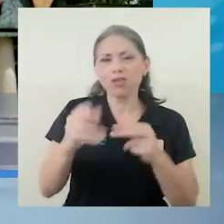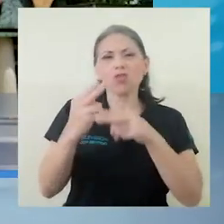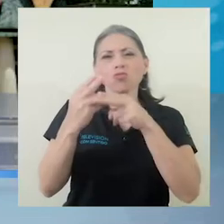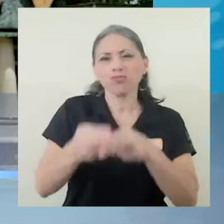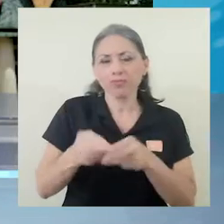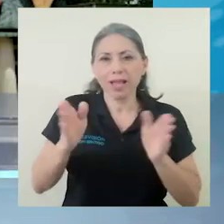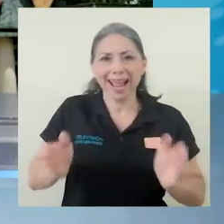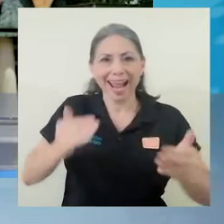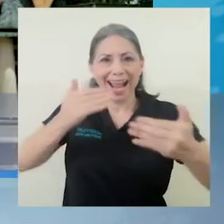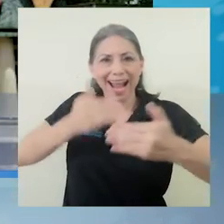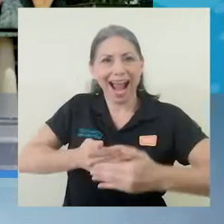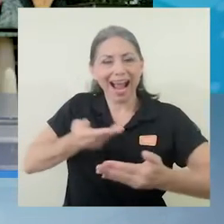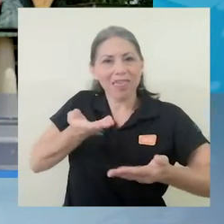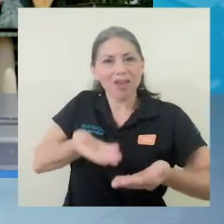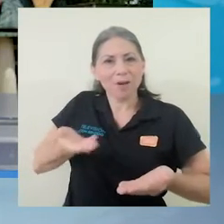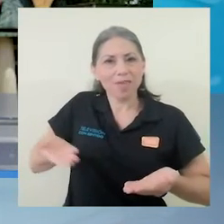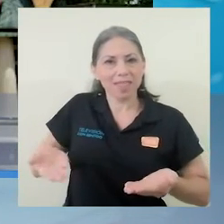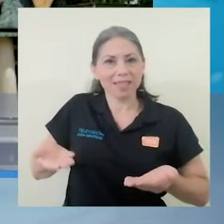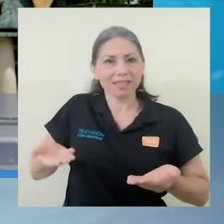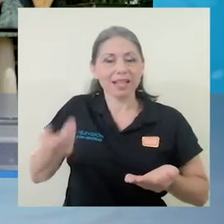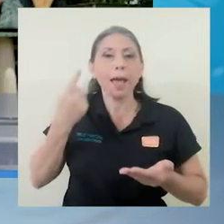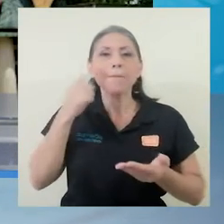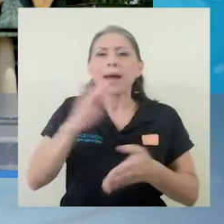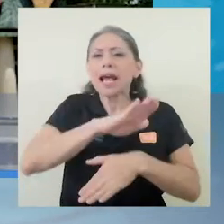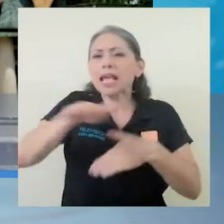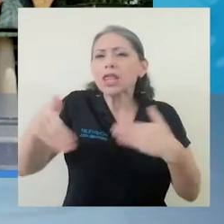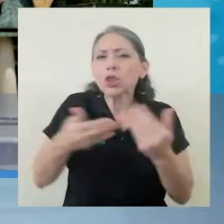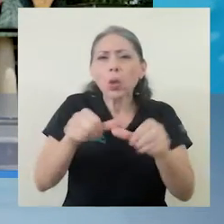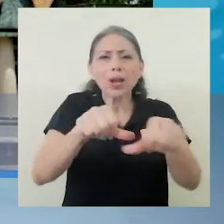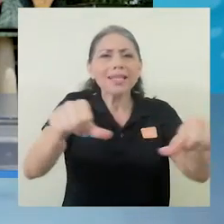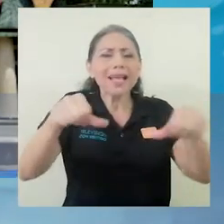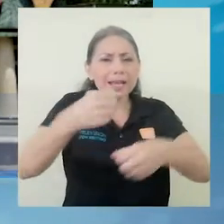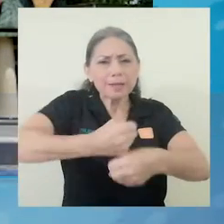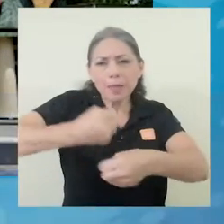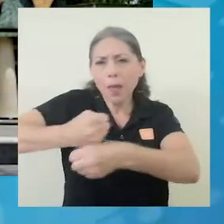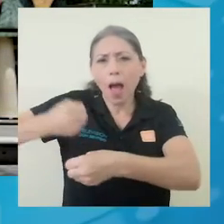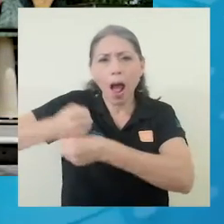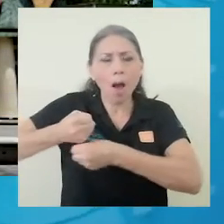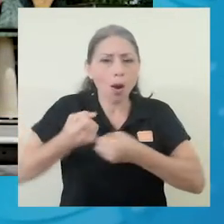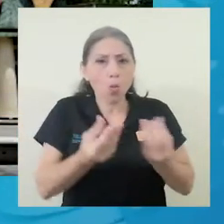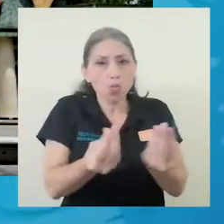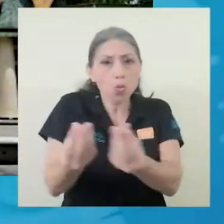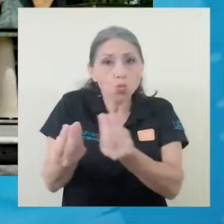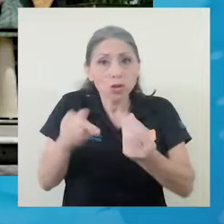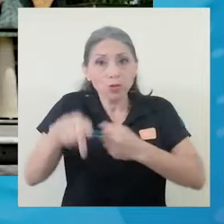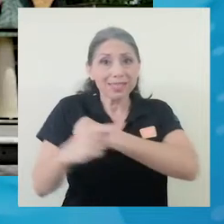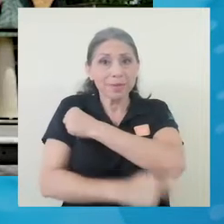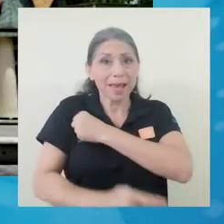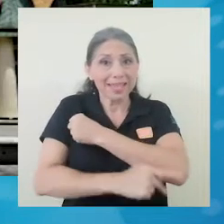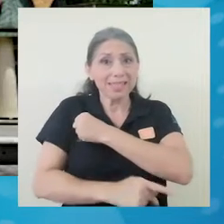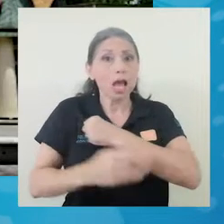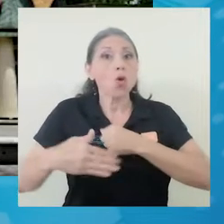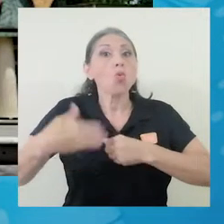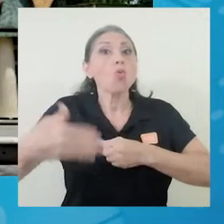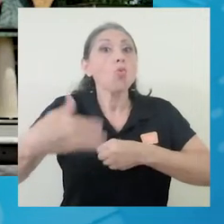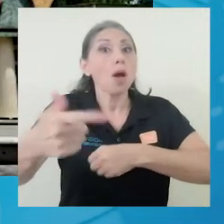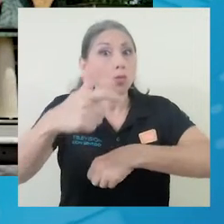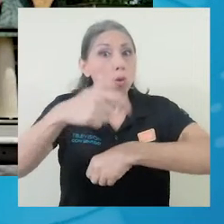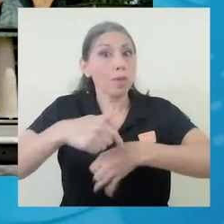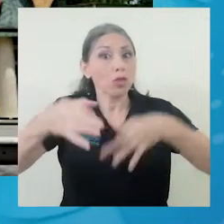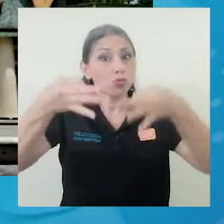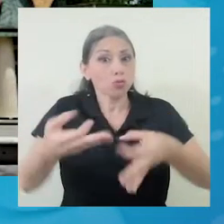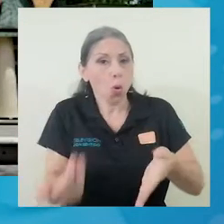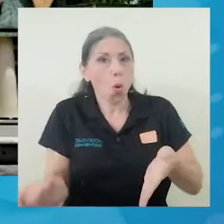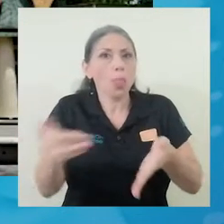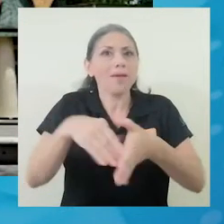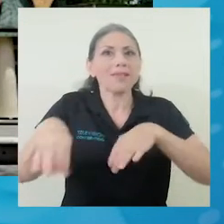herramientas, así lo hemos denominado, para facilitarle a todos los sectores productivos de este país que en el momento que les corresponda